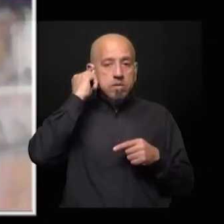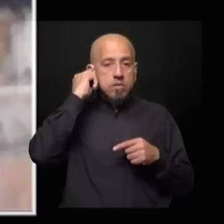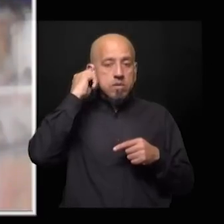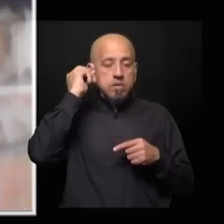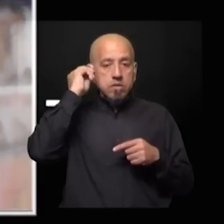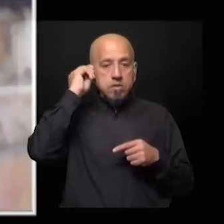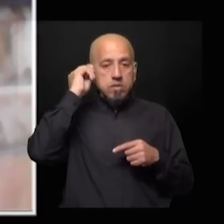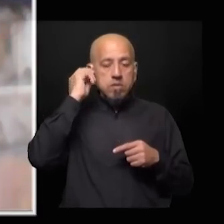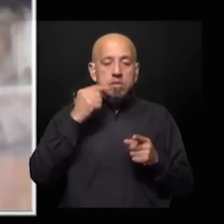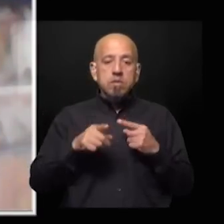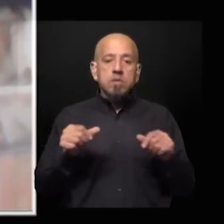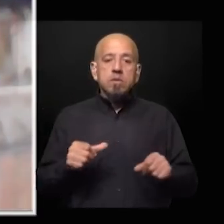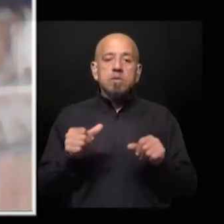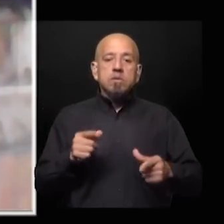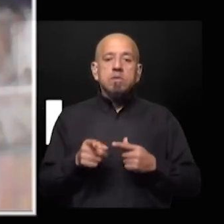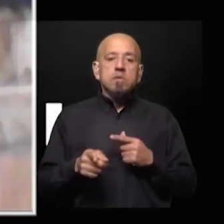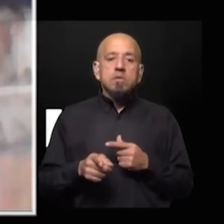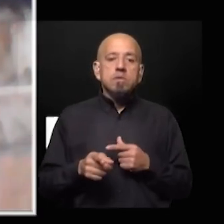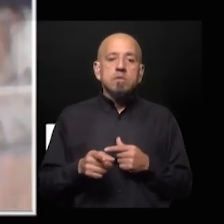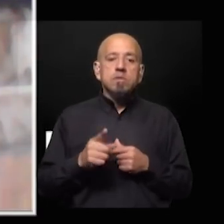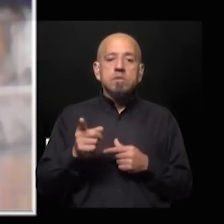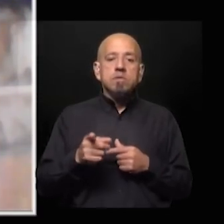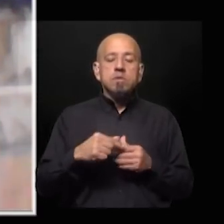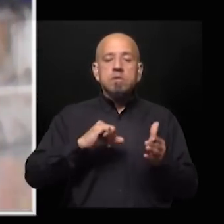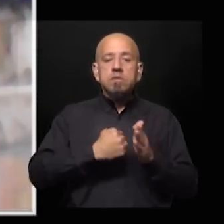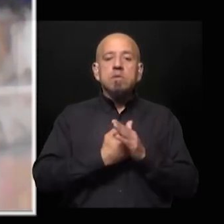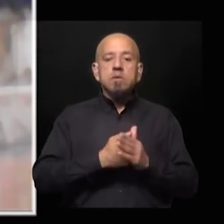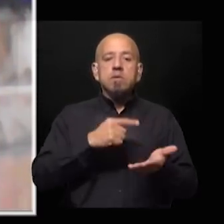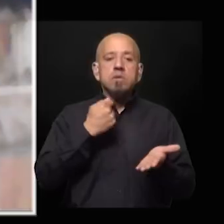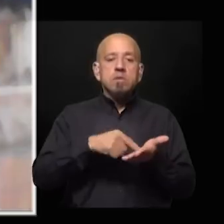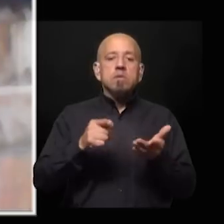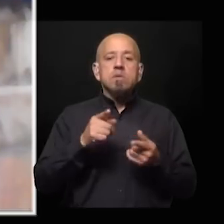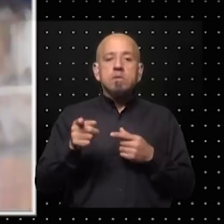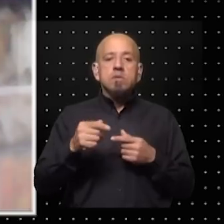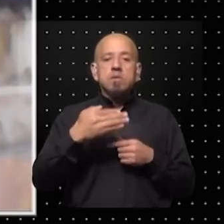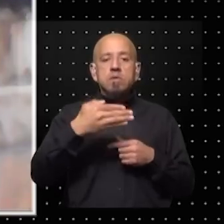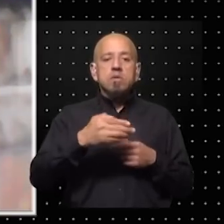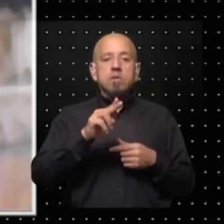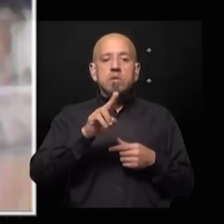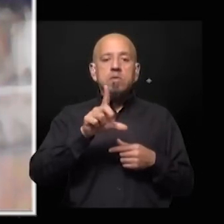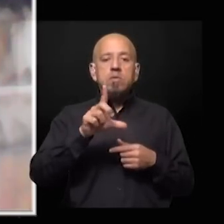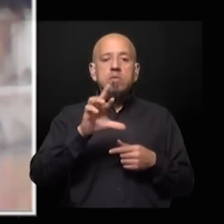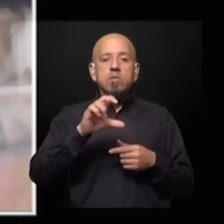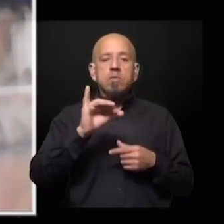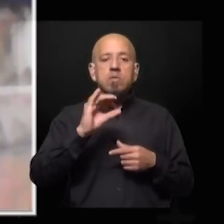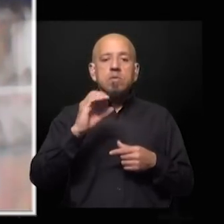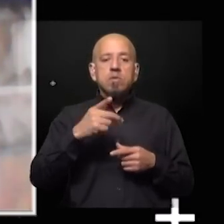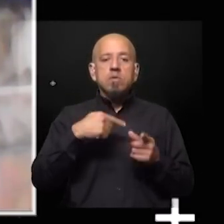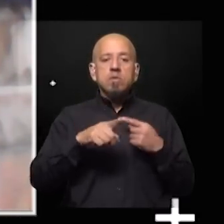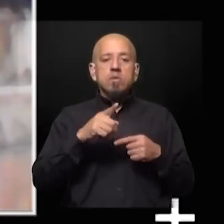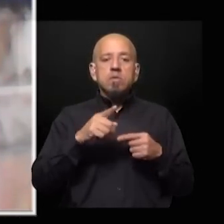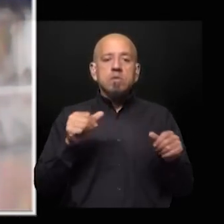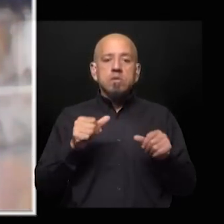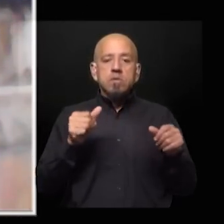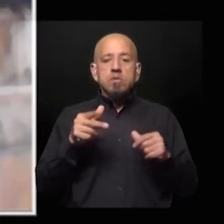ejes o sea Milley habla de dinamitar el banco central Patricia Bullrich dijo hace un par de días que va a entrar con una